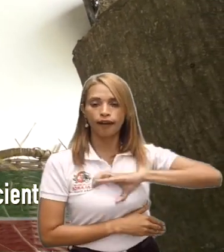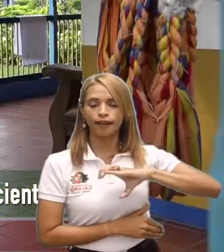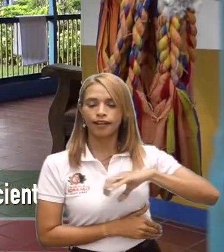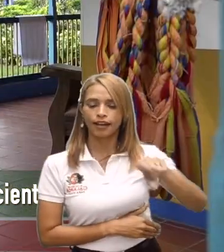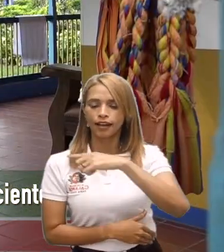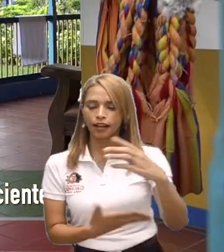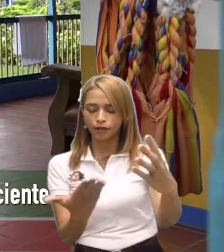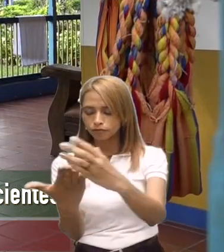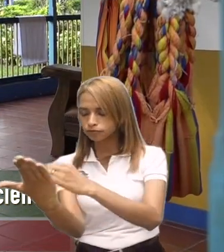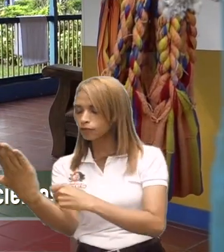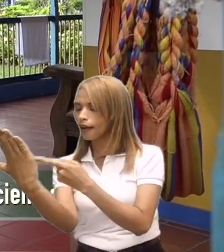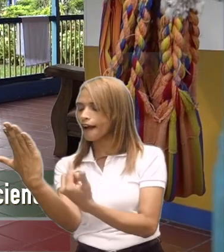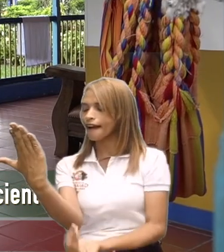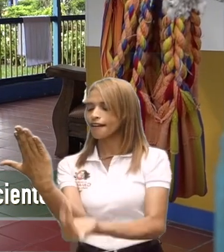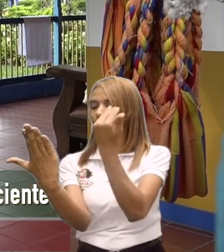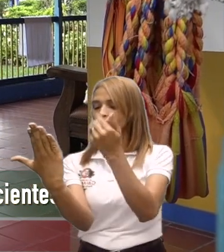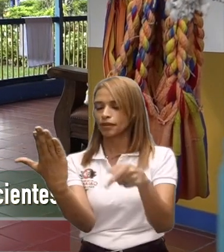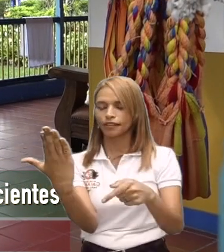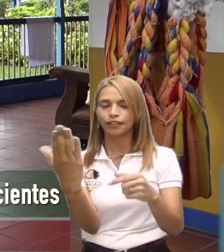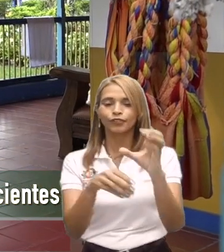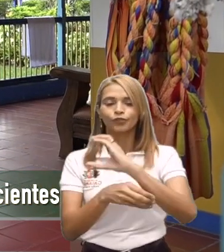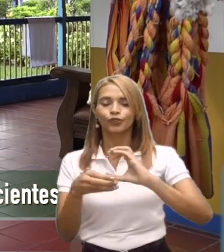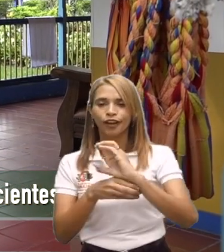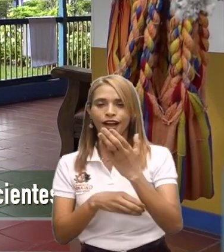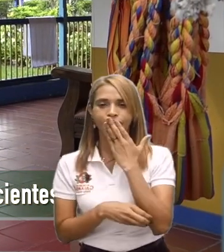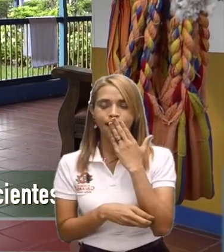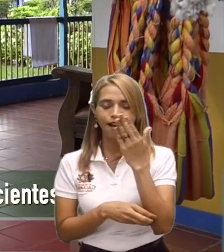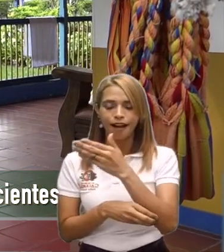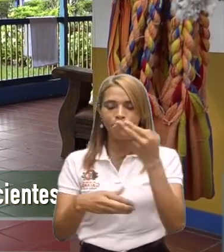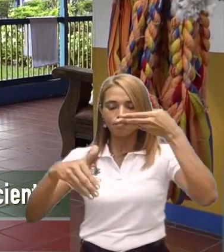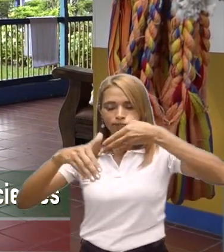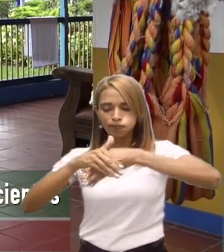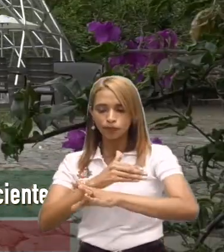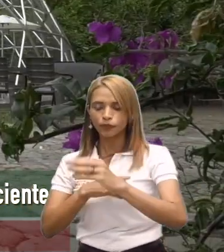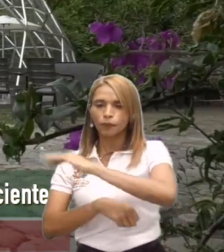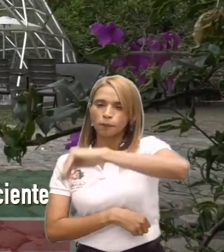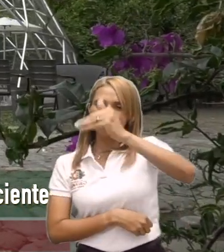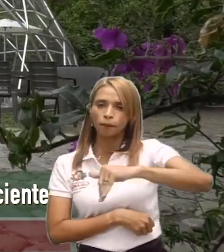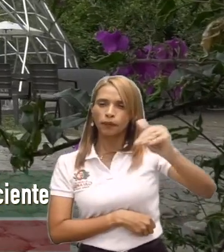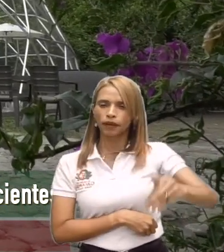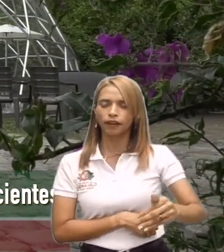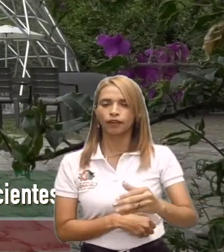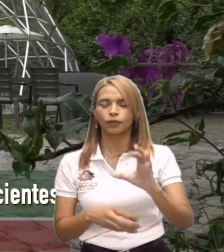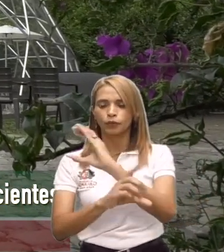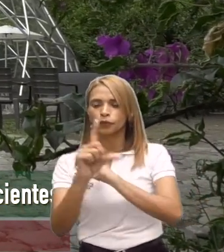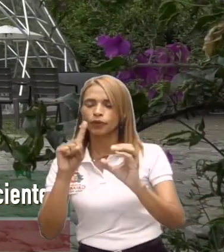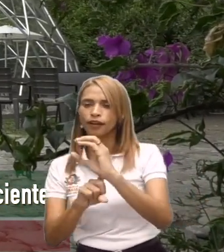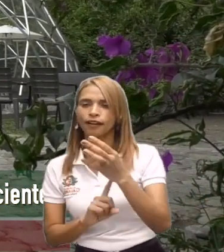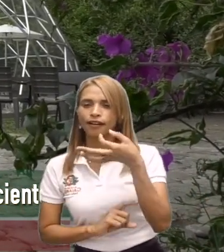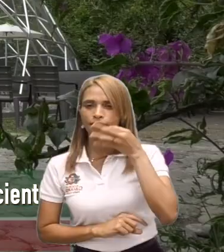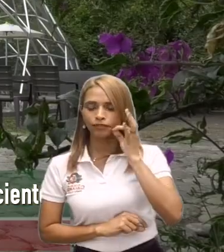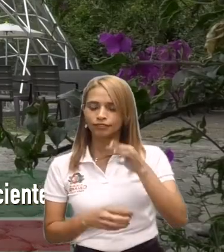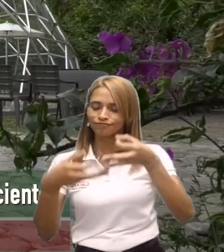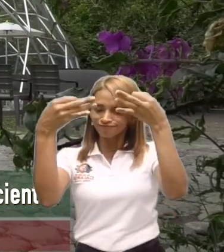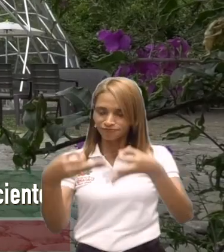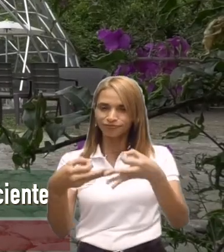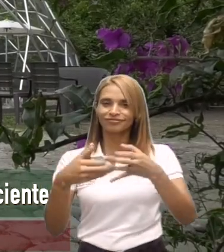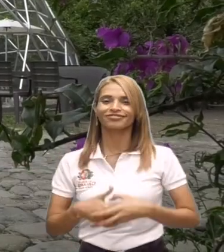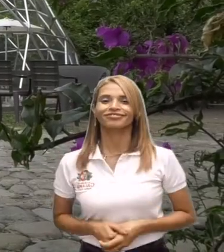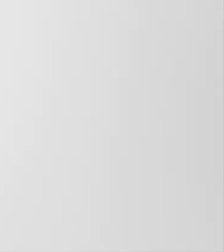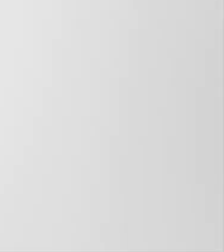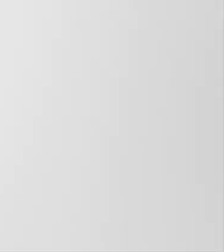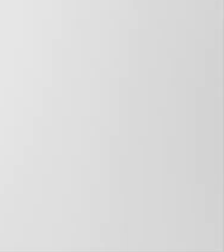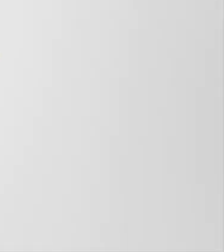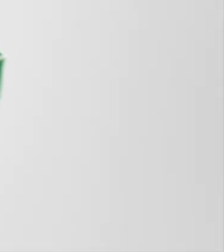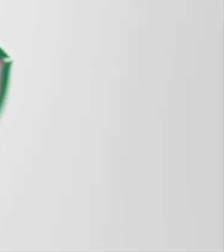nueva administración tenga un importante insumo para consolidar y ratificar por qué Calarcá es puerta de entrada al paisaje cultural cafetero.